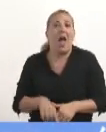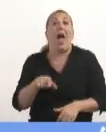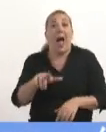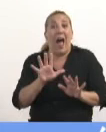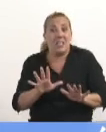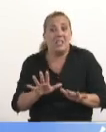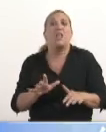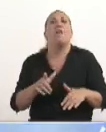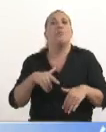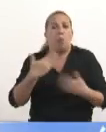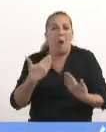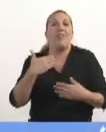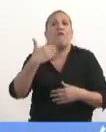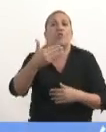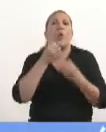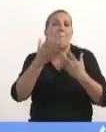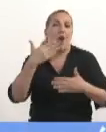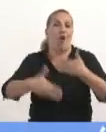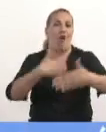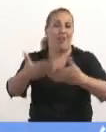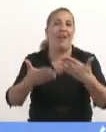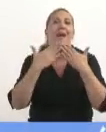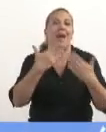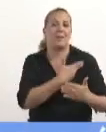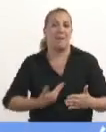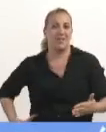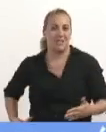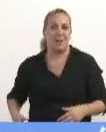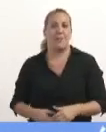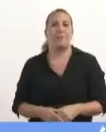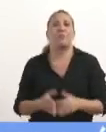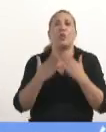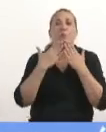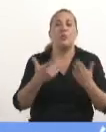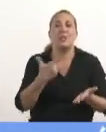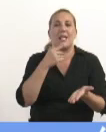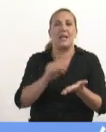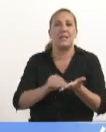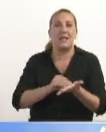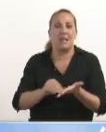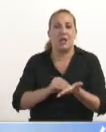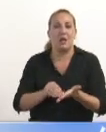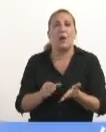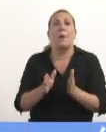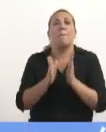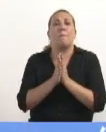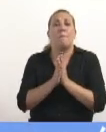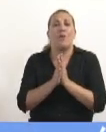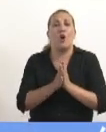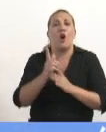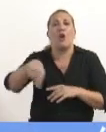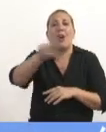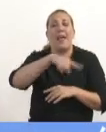un futuro mejor. Gracias, señora Presidenta. Muchas gracias, senador. Y por favor, les pido que vayan